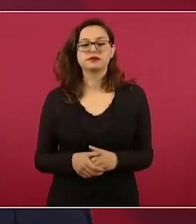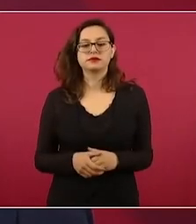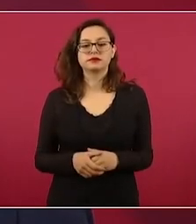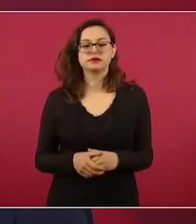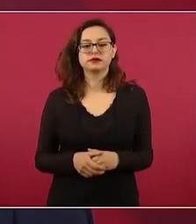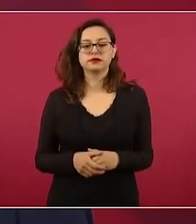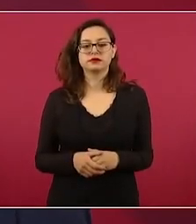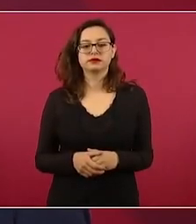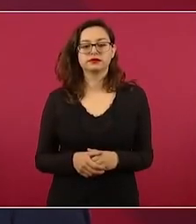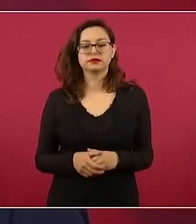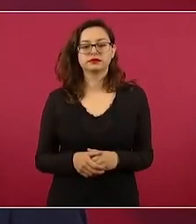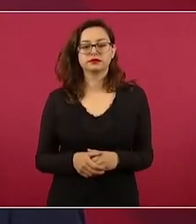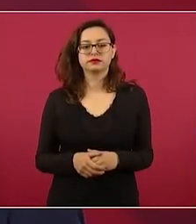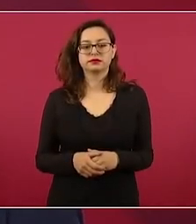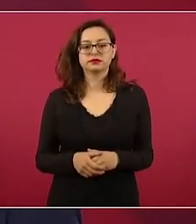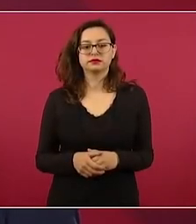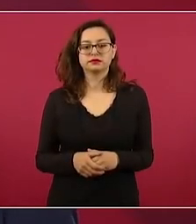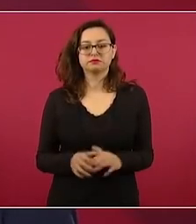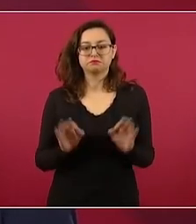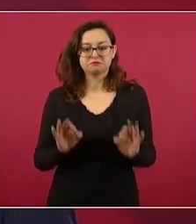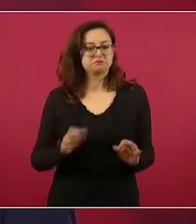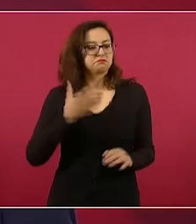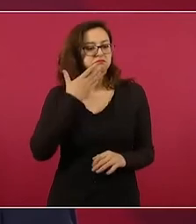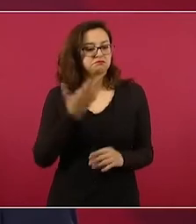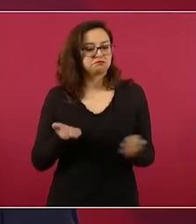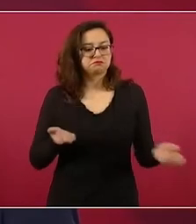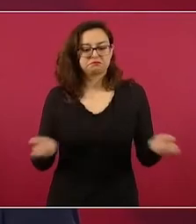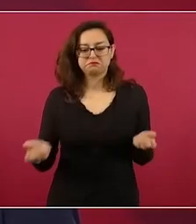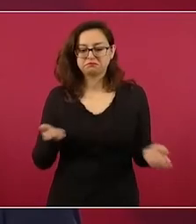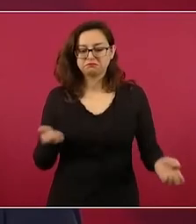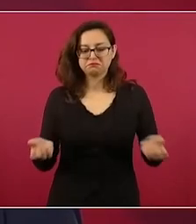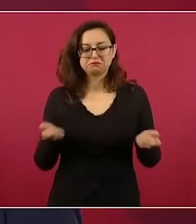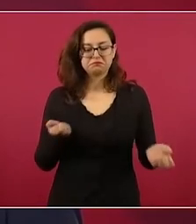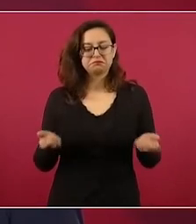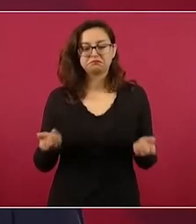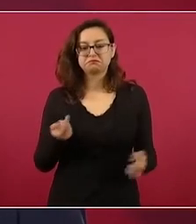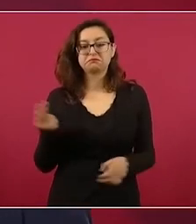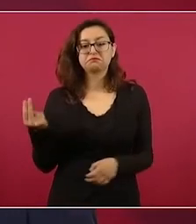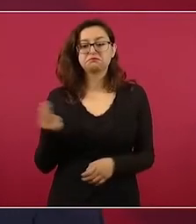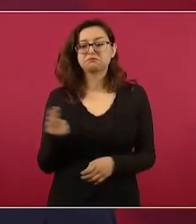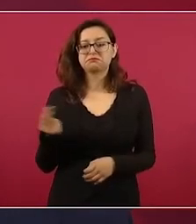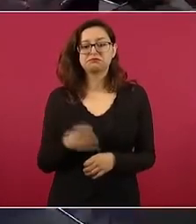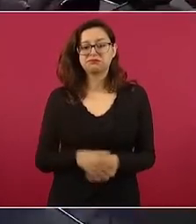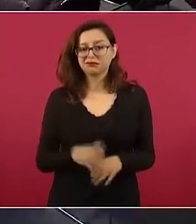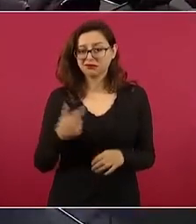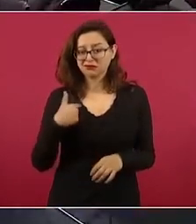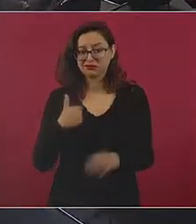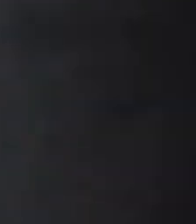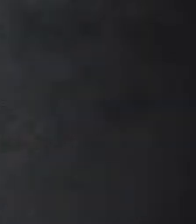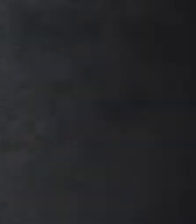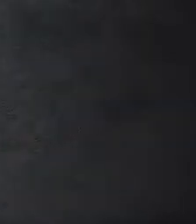estar en forma, pero no saliendo.